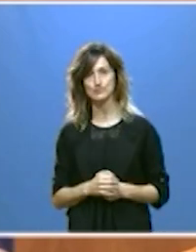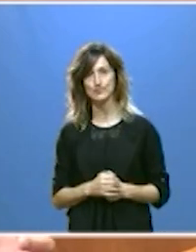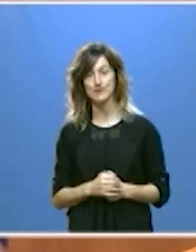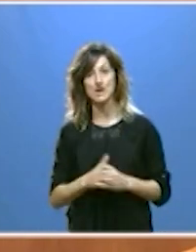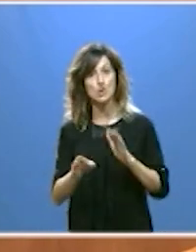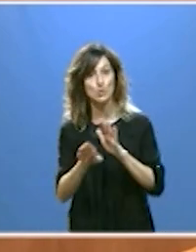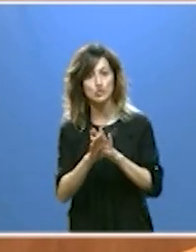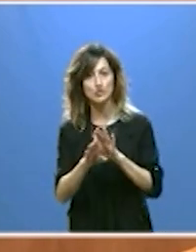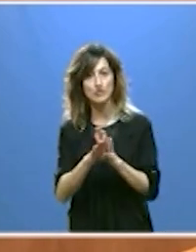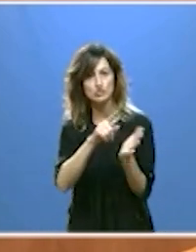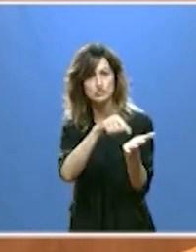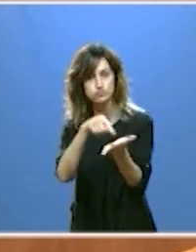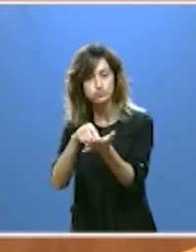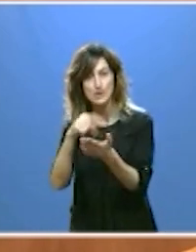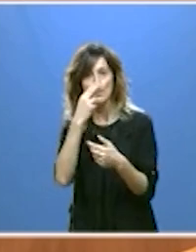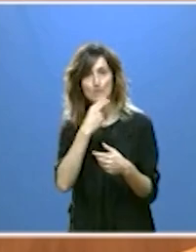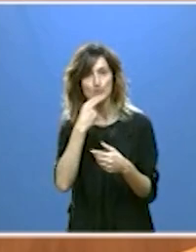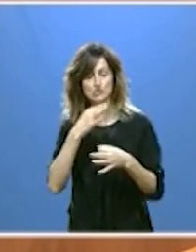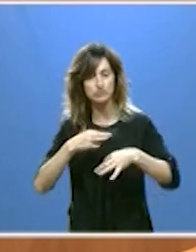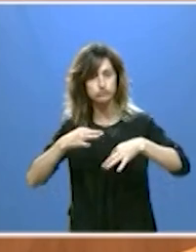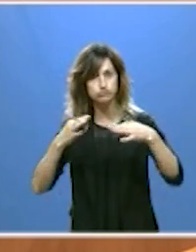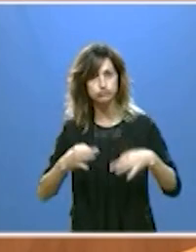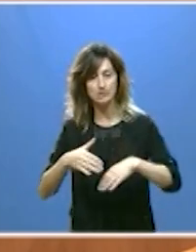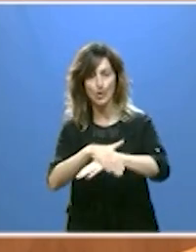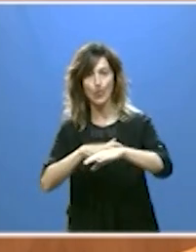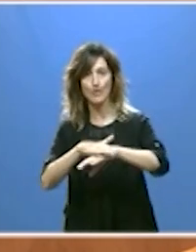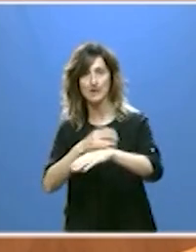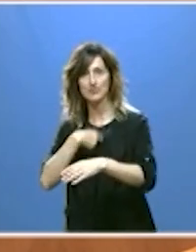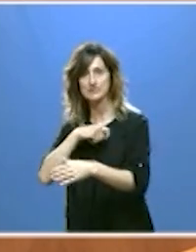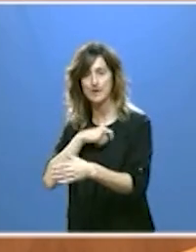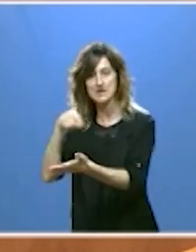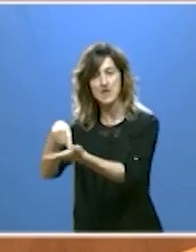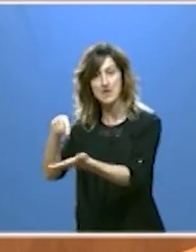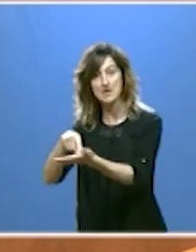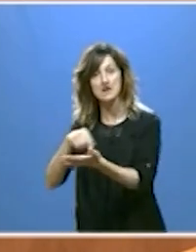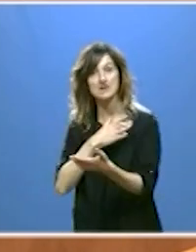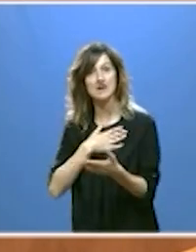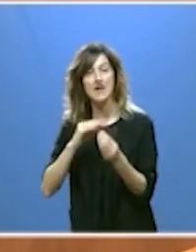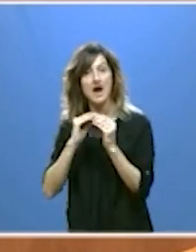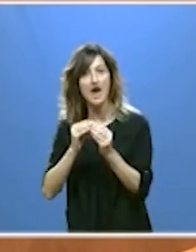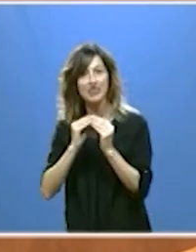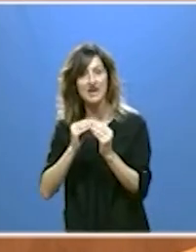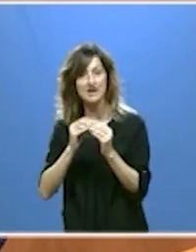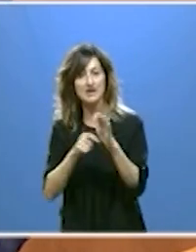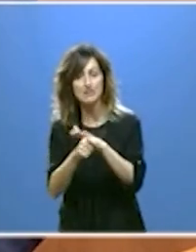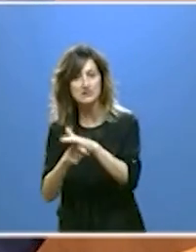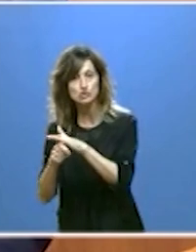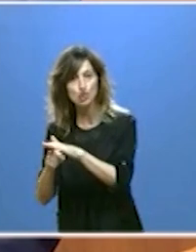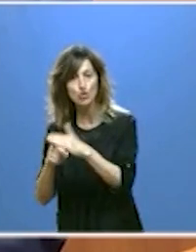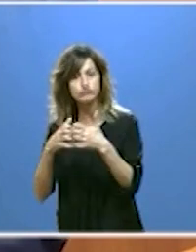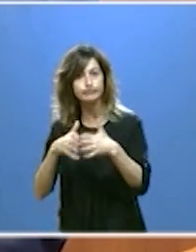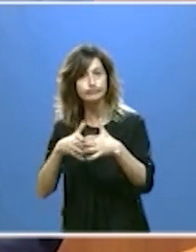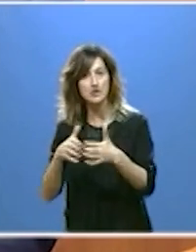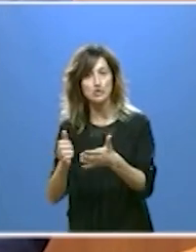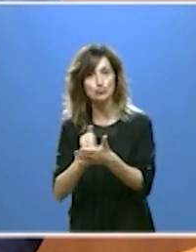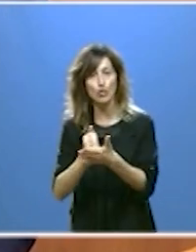Continuaremos reivindicando un compromiso firme por parte del Gobierno de España para la ejecución de las inversiones necesarias en